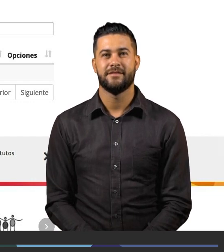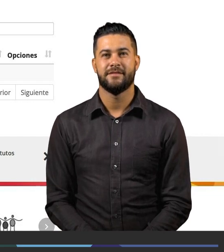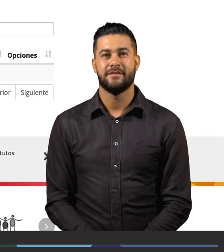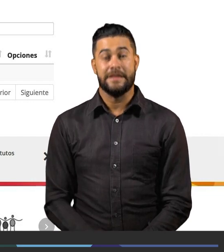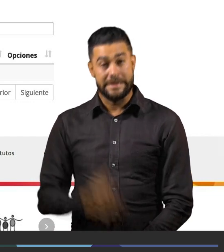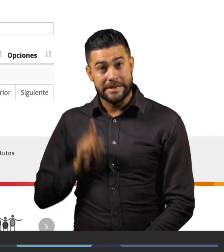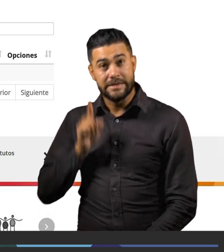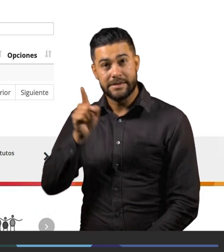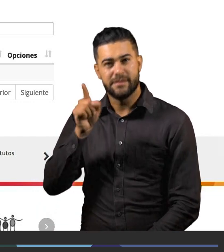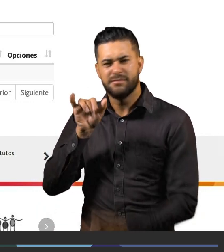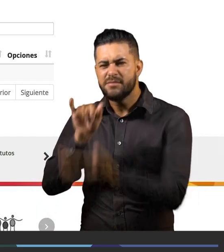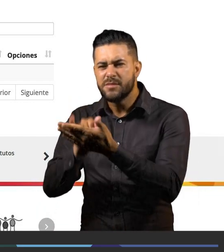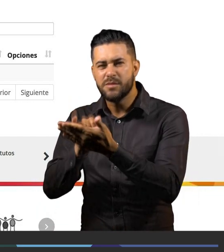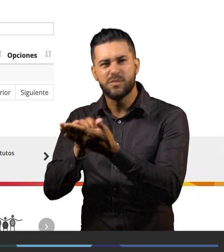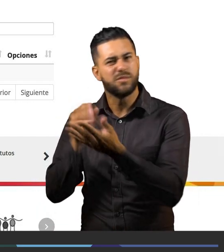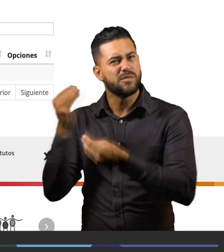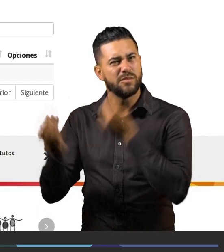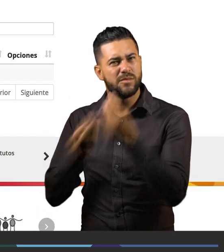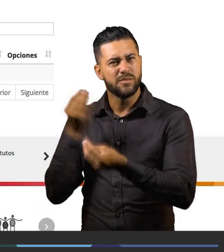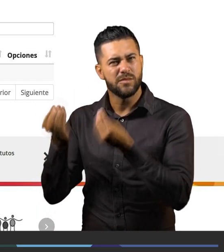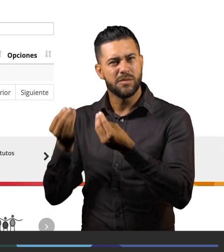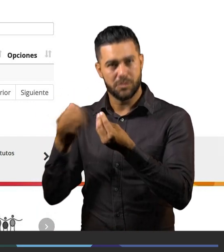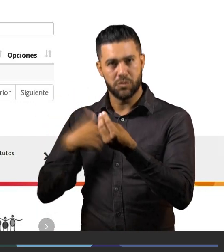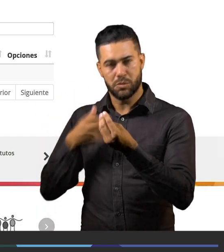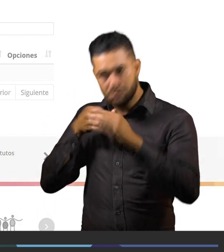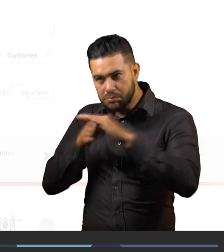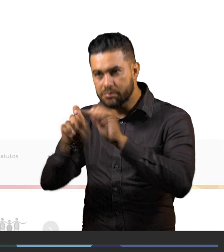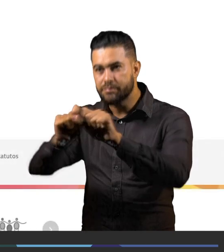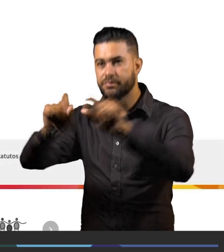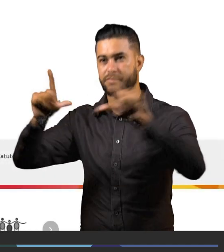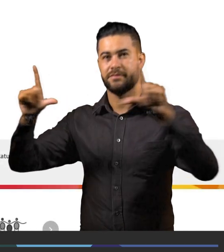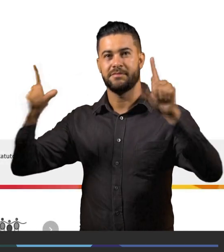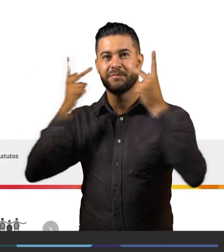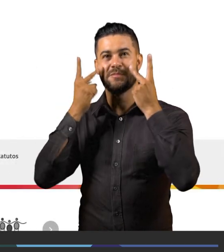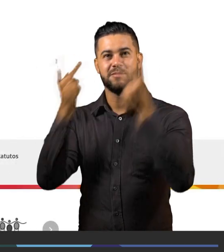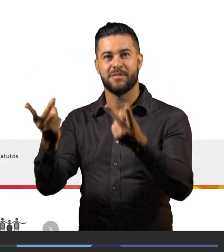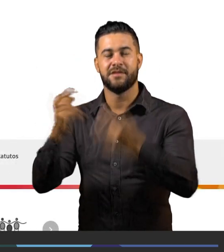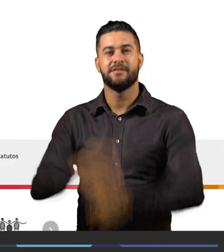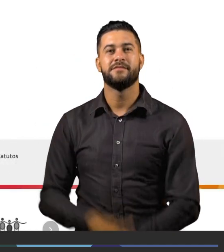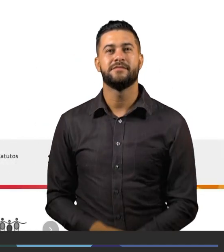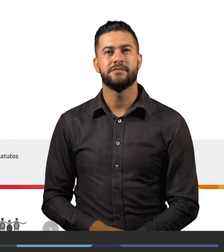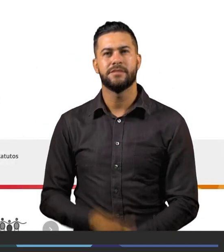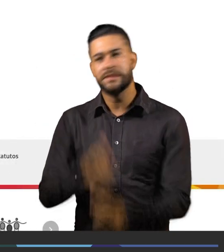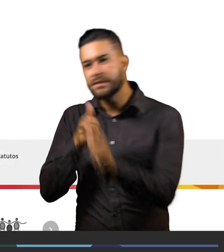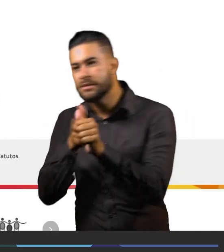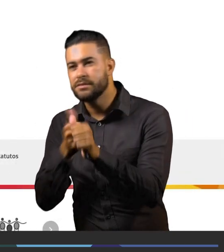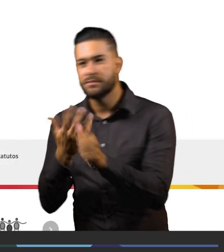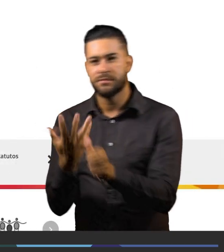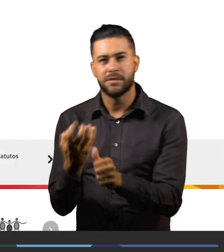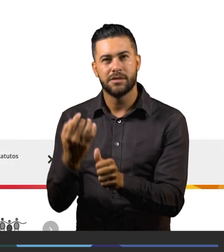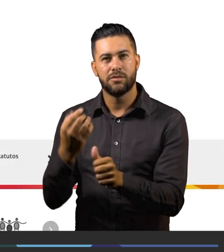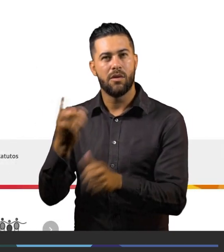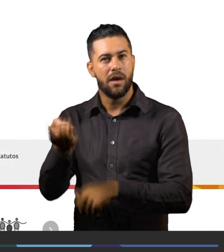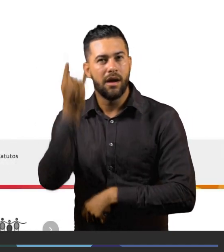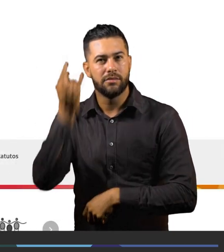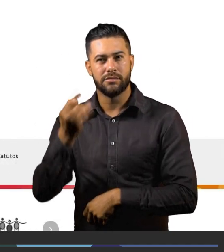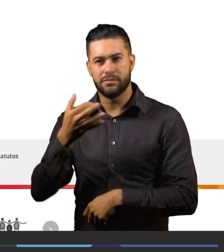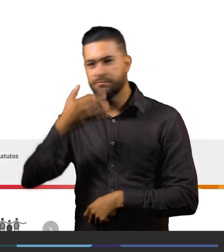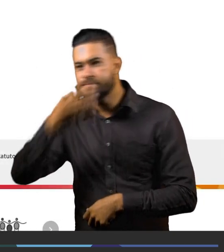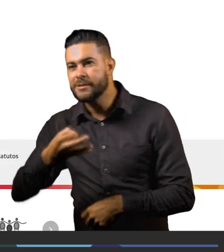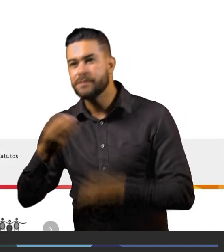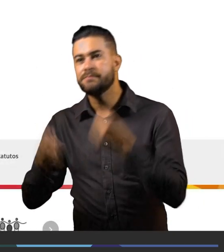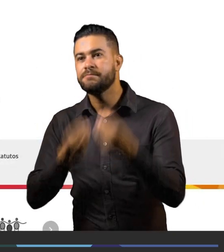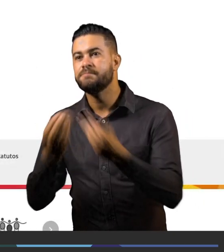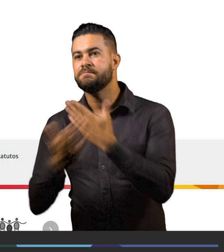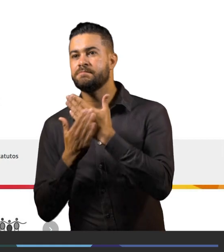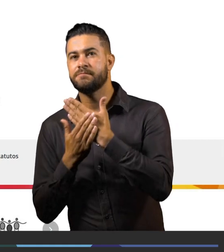slash, donde podrás visualizarla. Para realizar seguimiento a tus vacantes, debes ingresar a